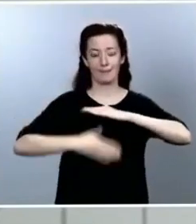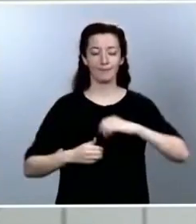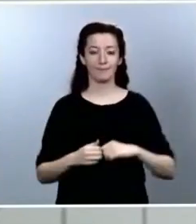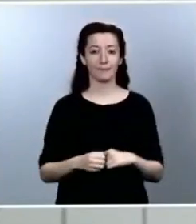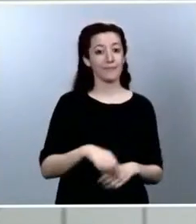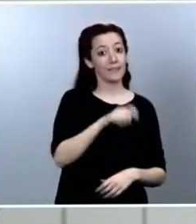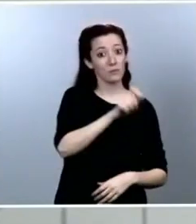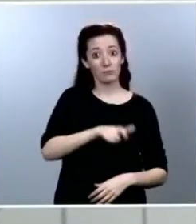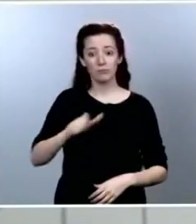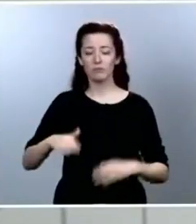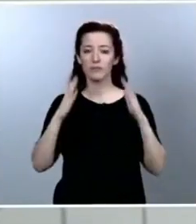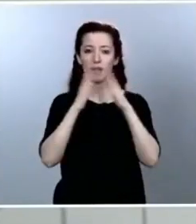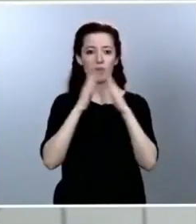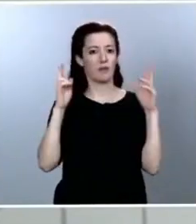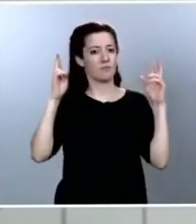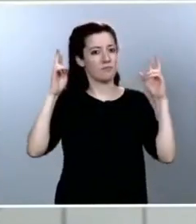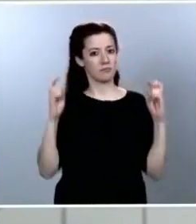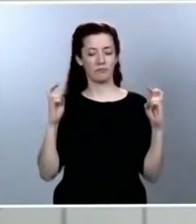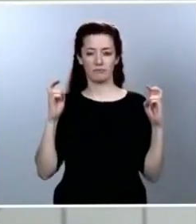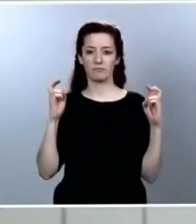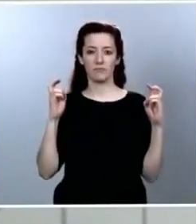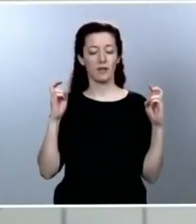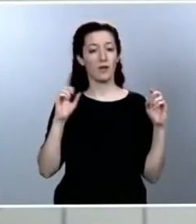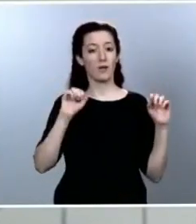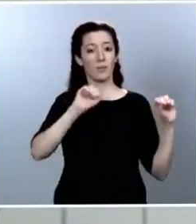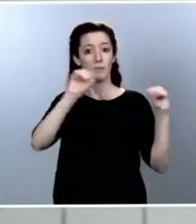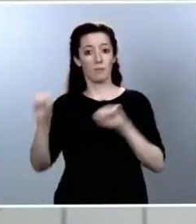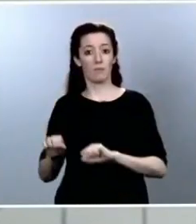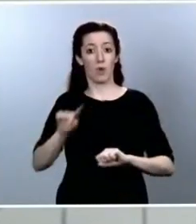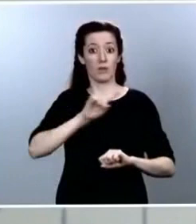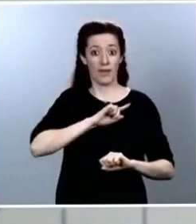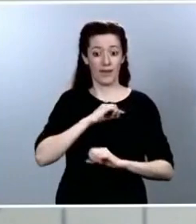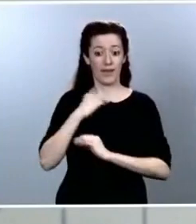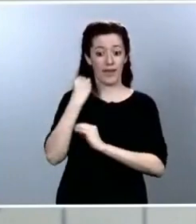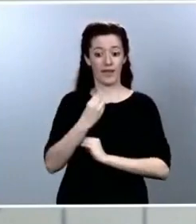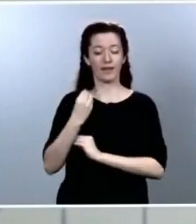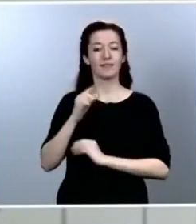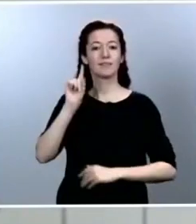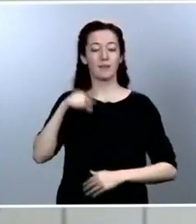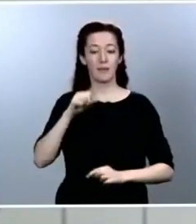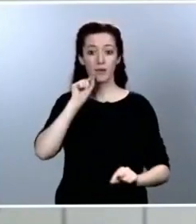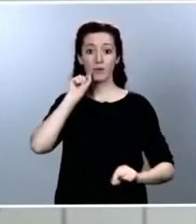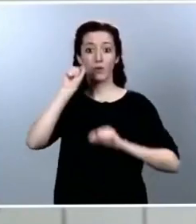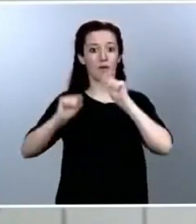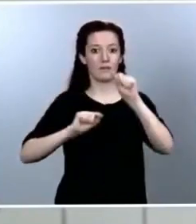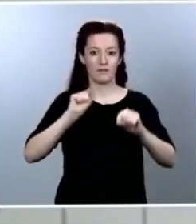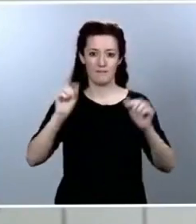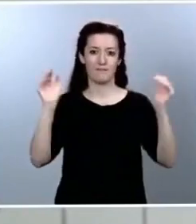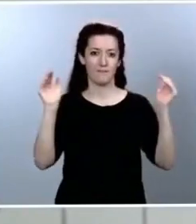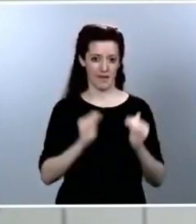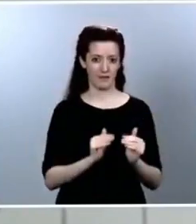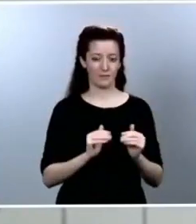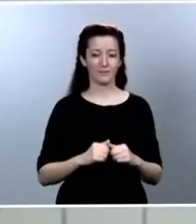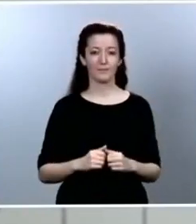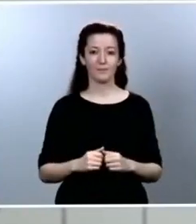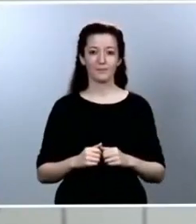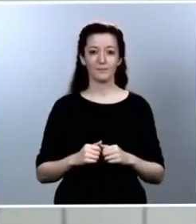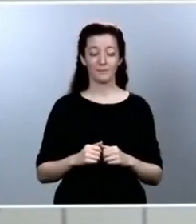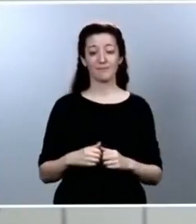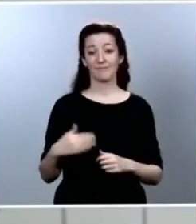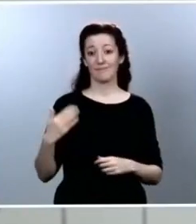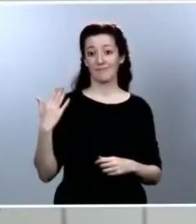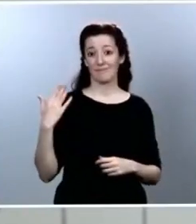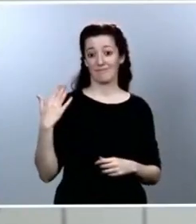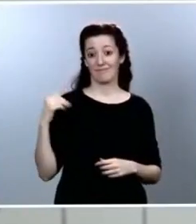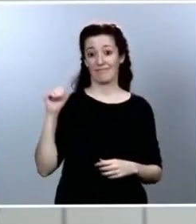cubierto y también para frenar el contagio. Y en este periodo hemos visto cómo la pandemia se ha ensañado en cinco